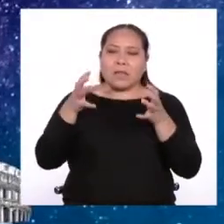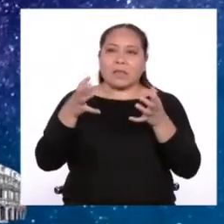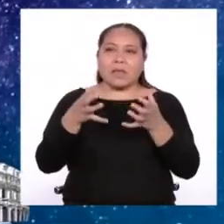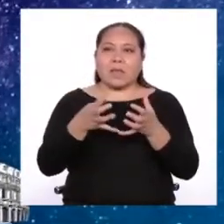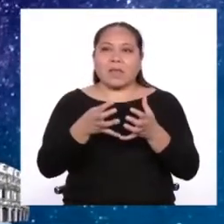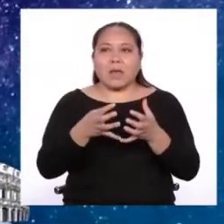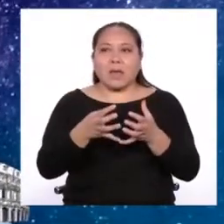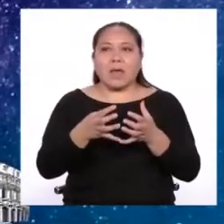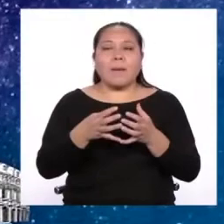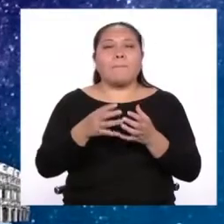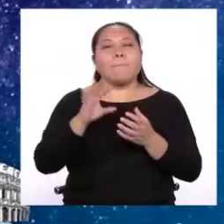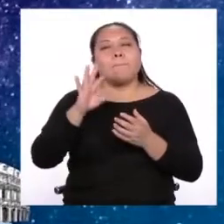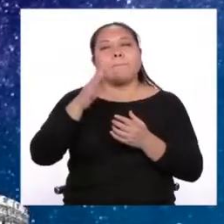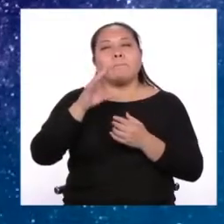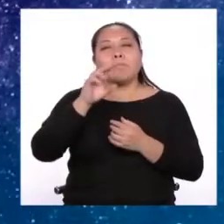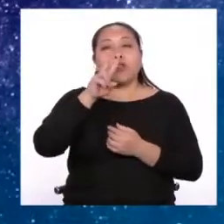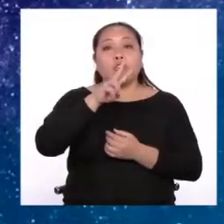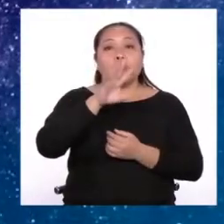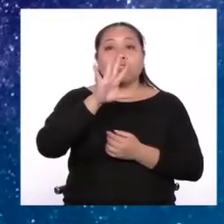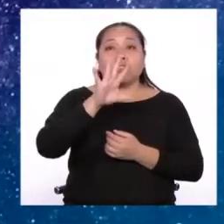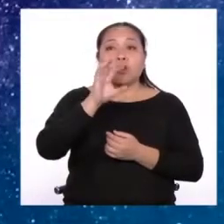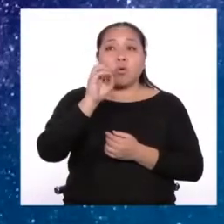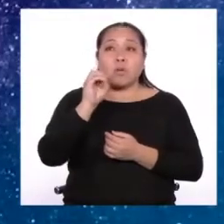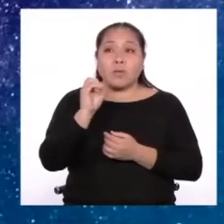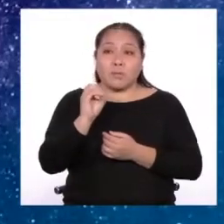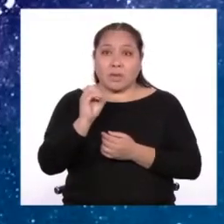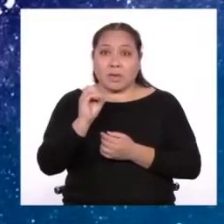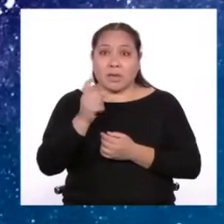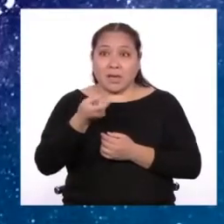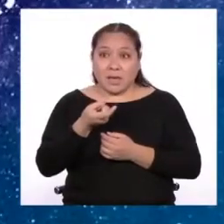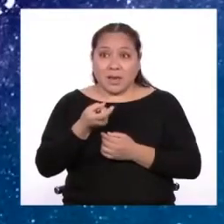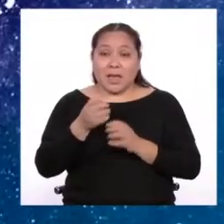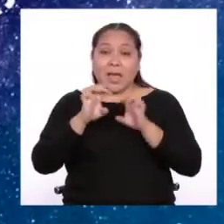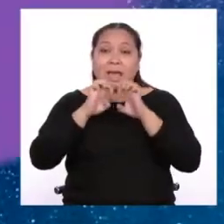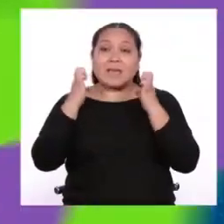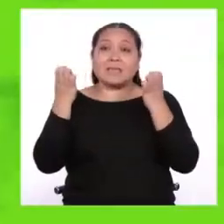.000 estadios, en equivalente a 40.000 kilómetros.